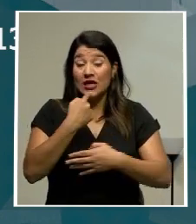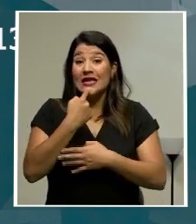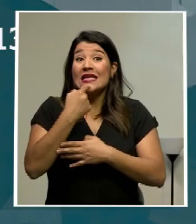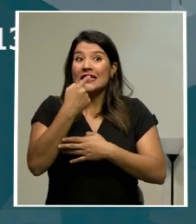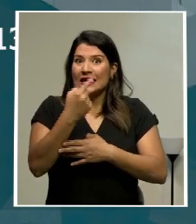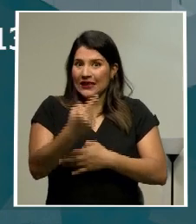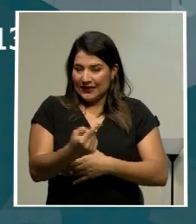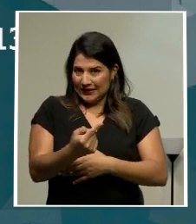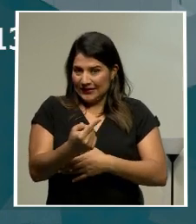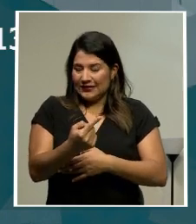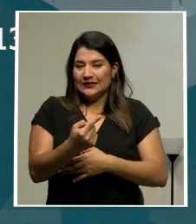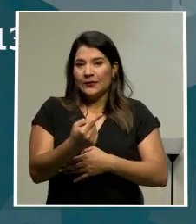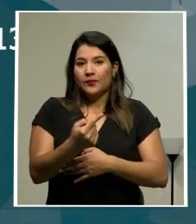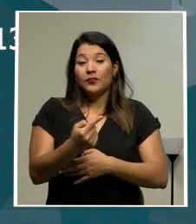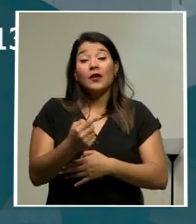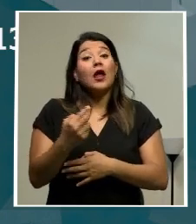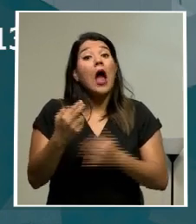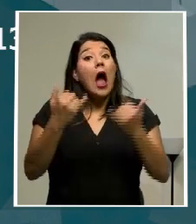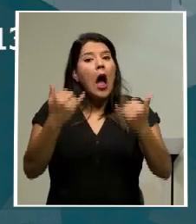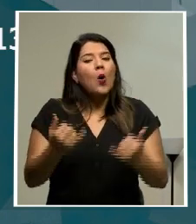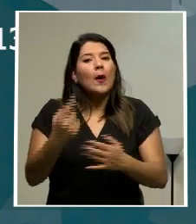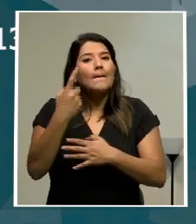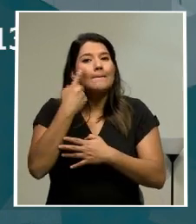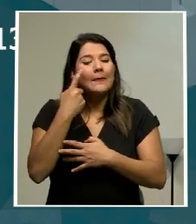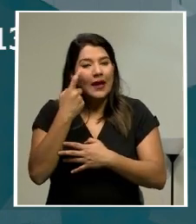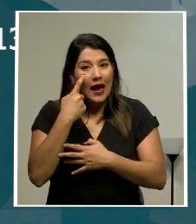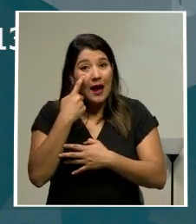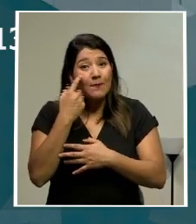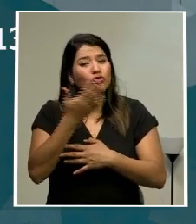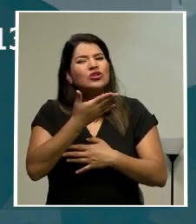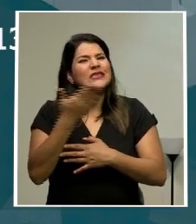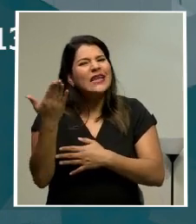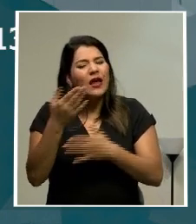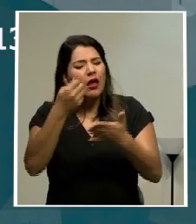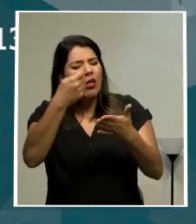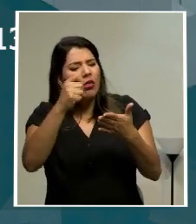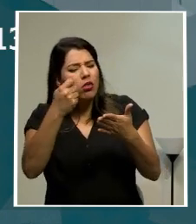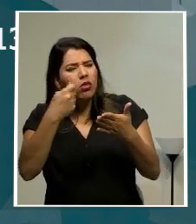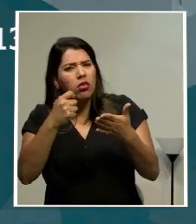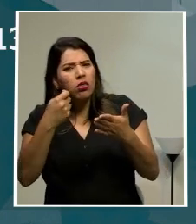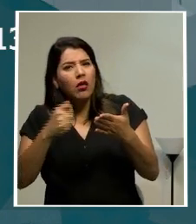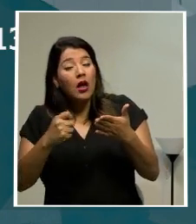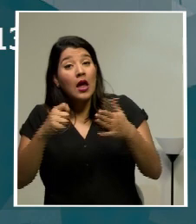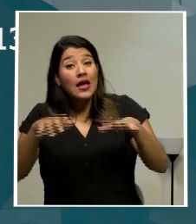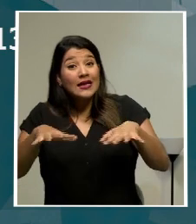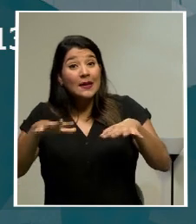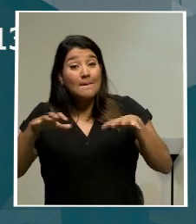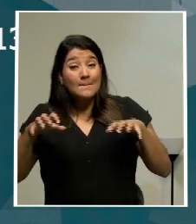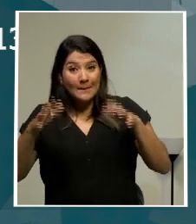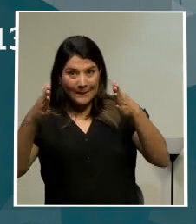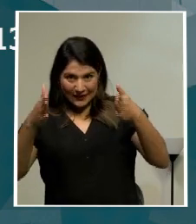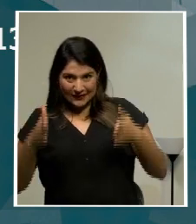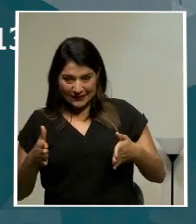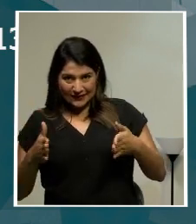sentencia. En pantalla vemos lo que revisaron los magistrados en cuanto a la argumentación.